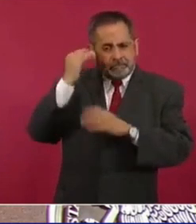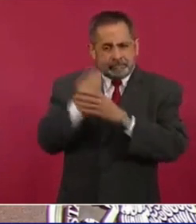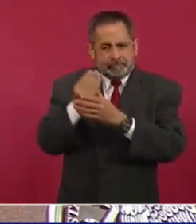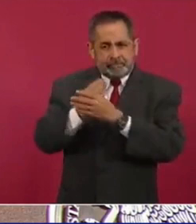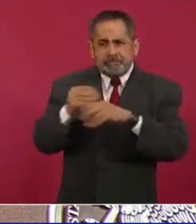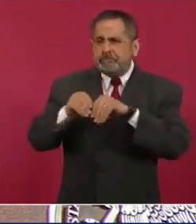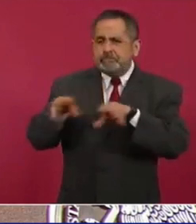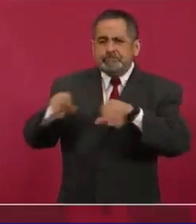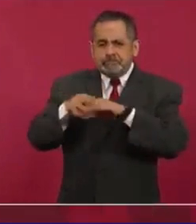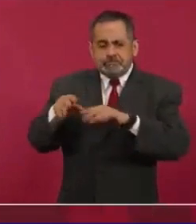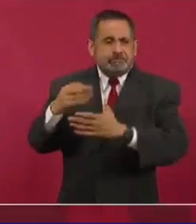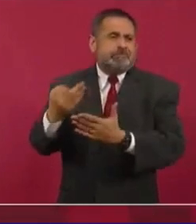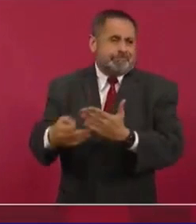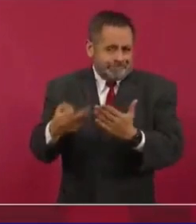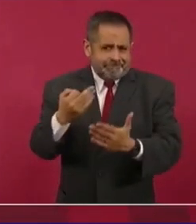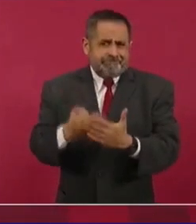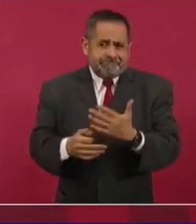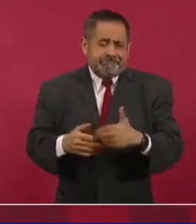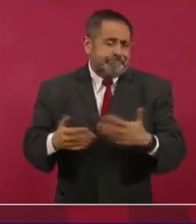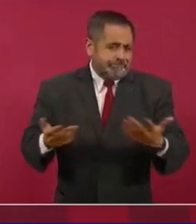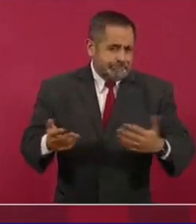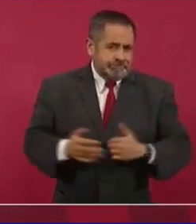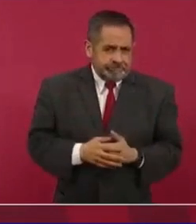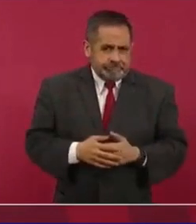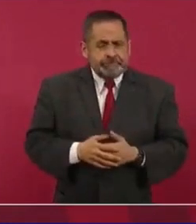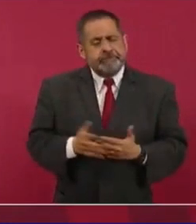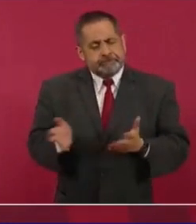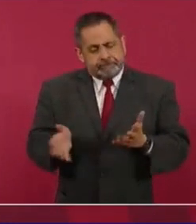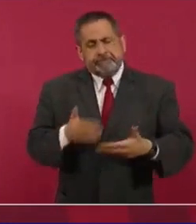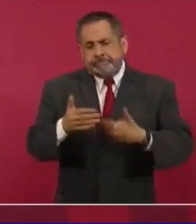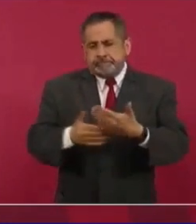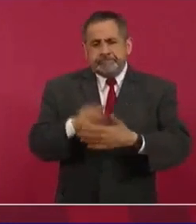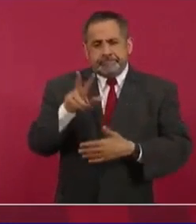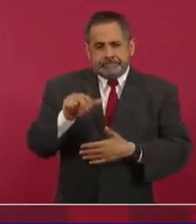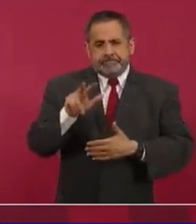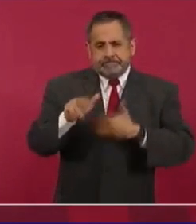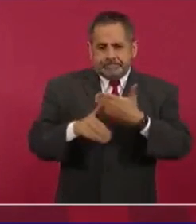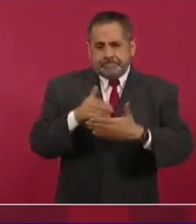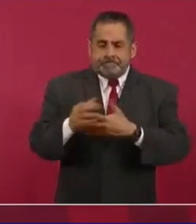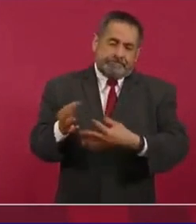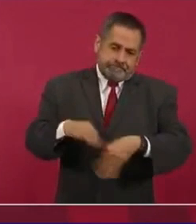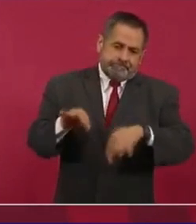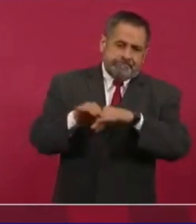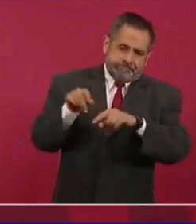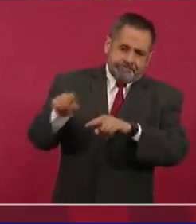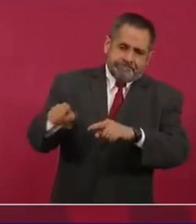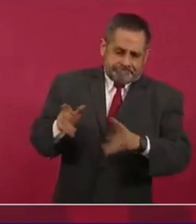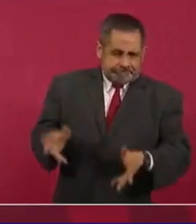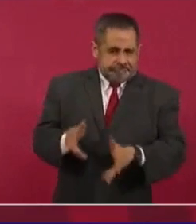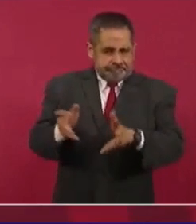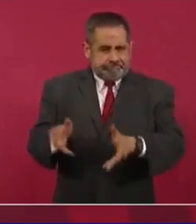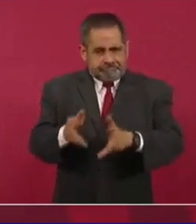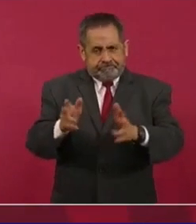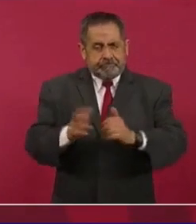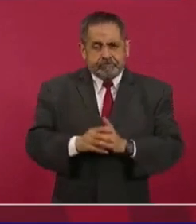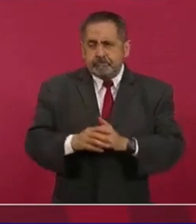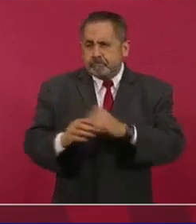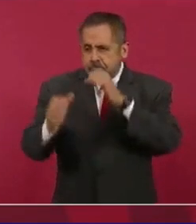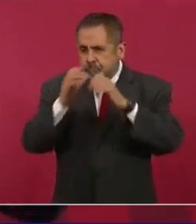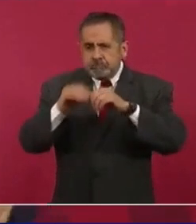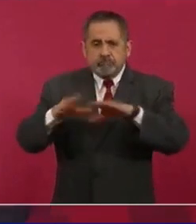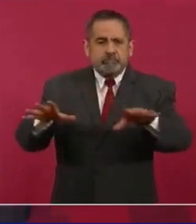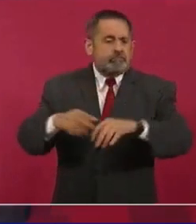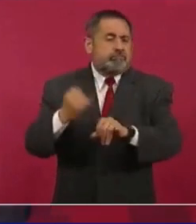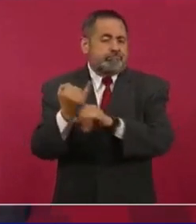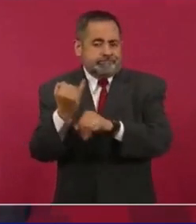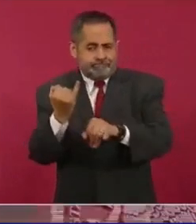que en eso vamos avanzando, porque sí es importante. La comunicación de